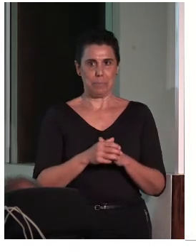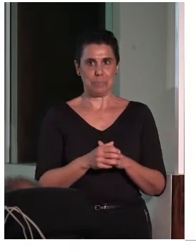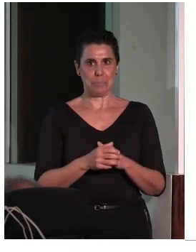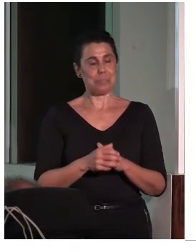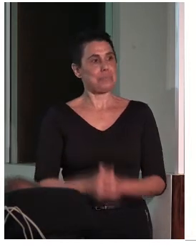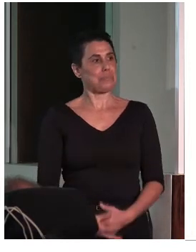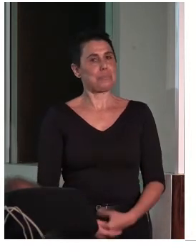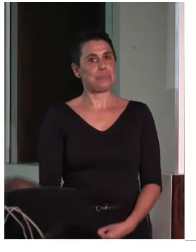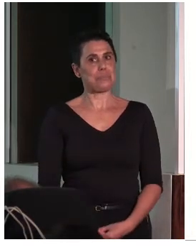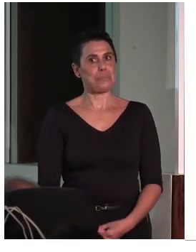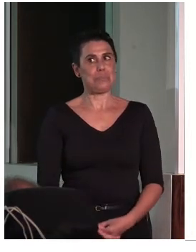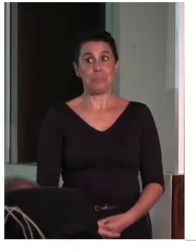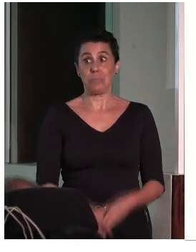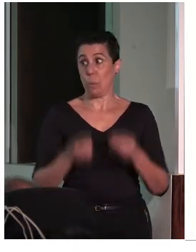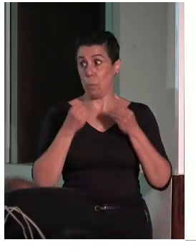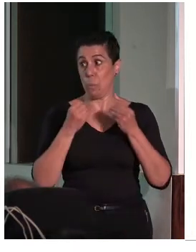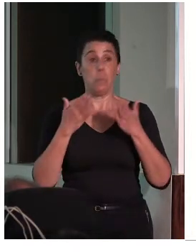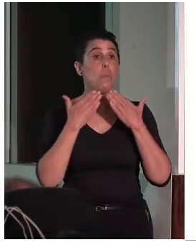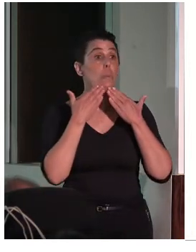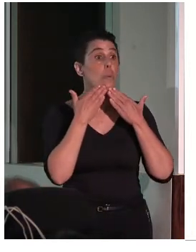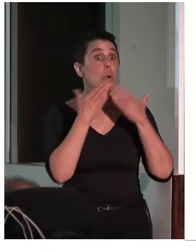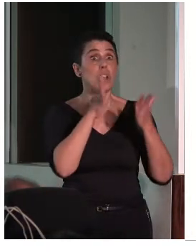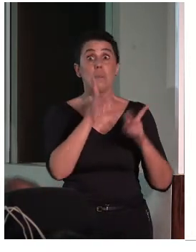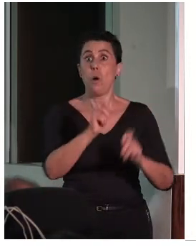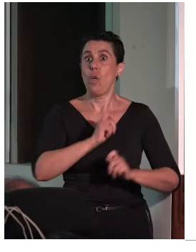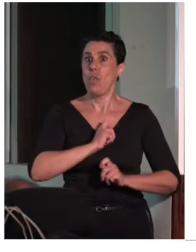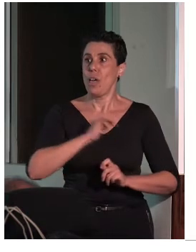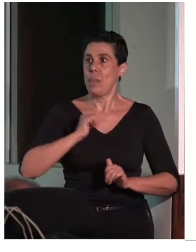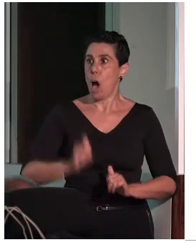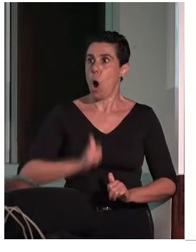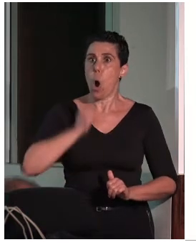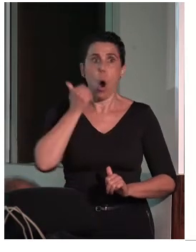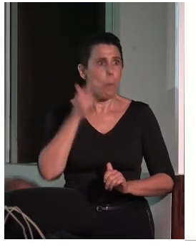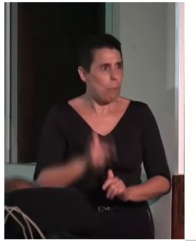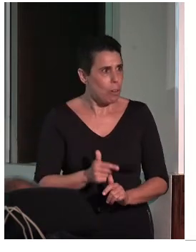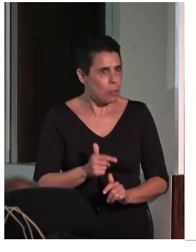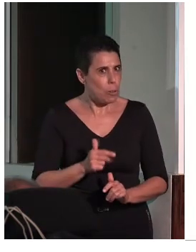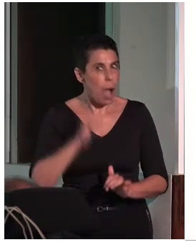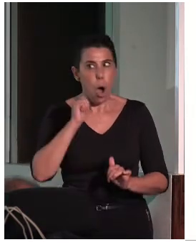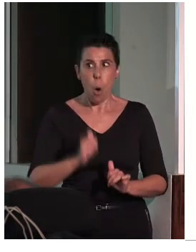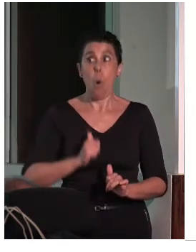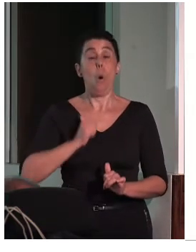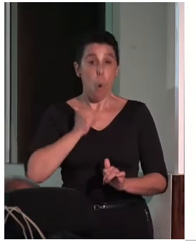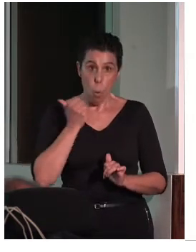Muchas gracias por esta oportunidad para celebrar un necesario